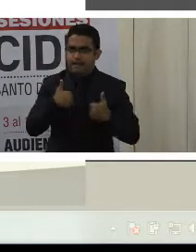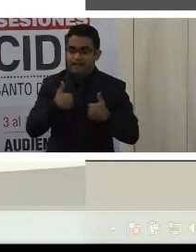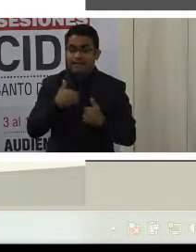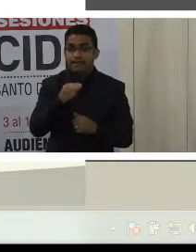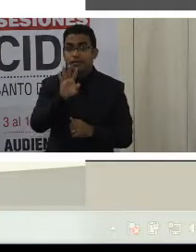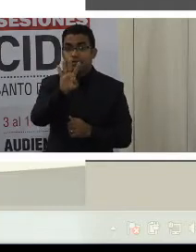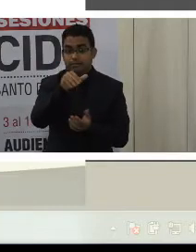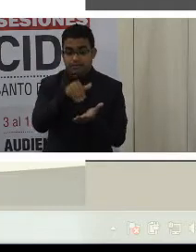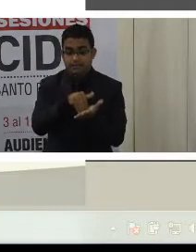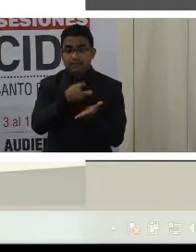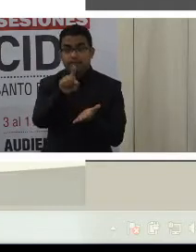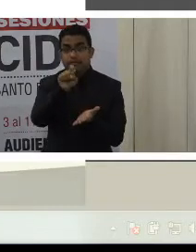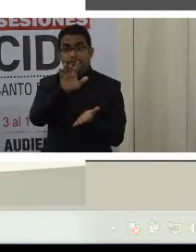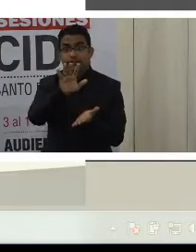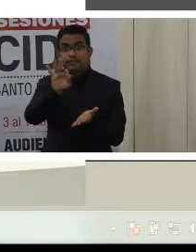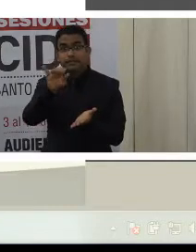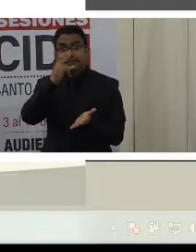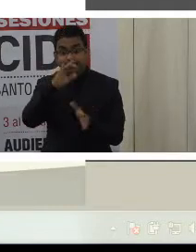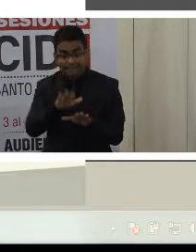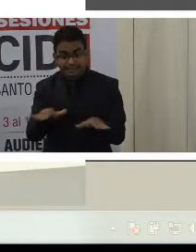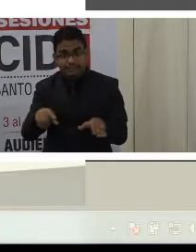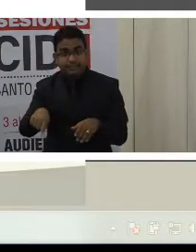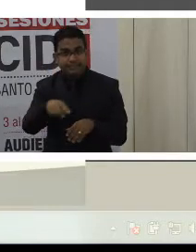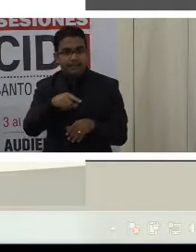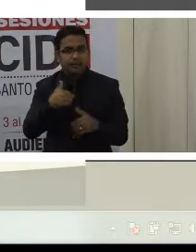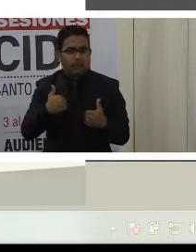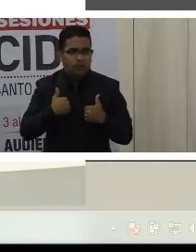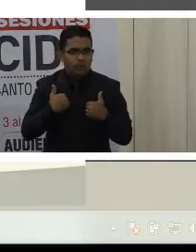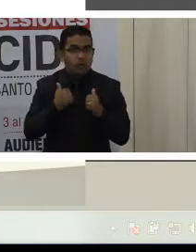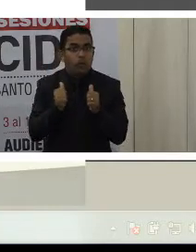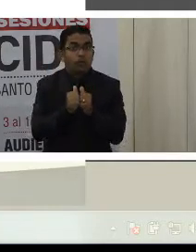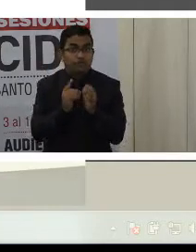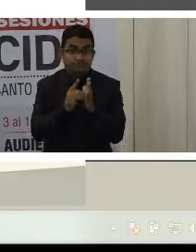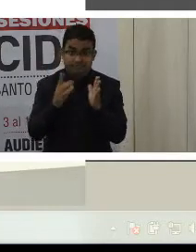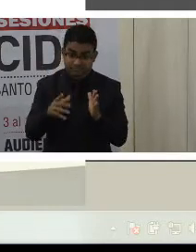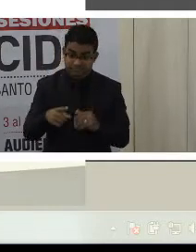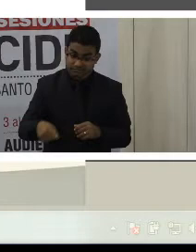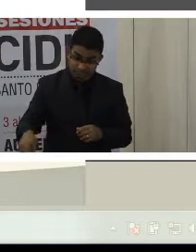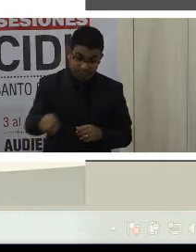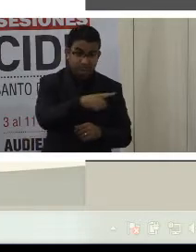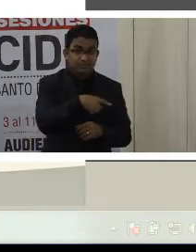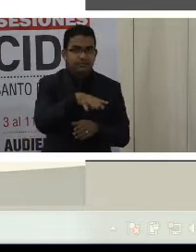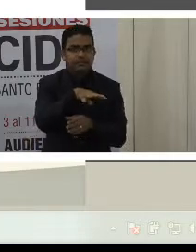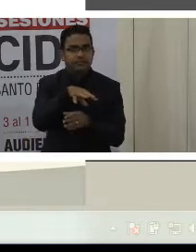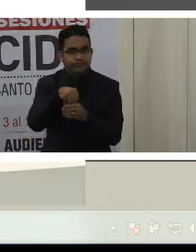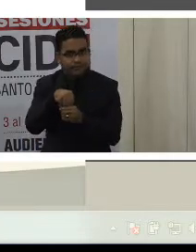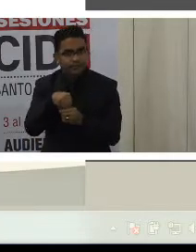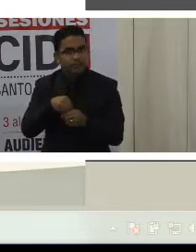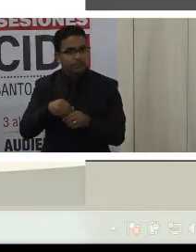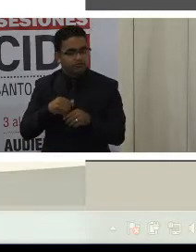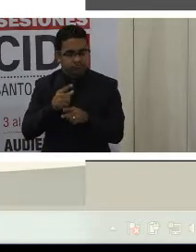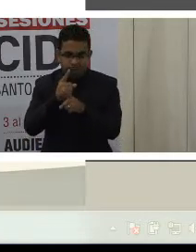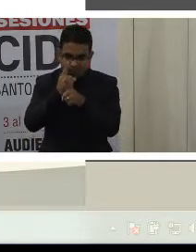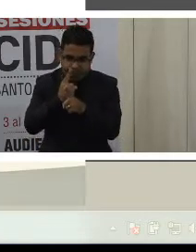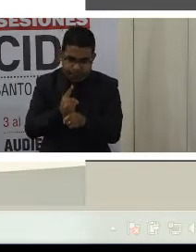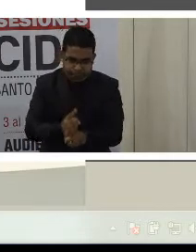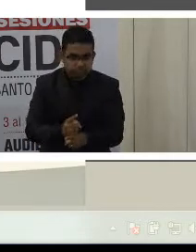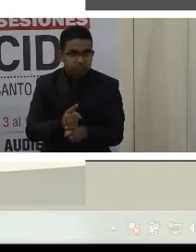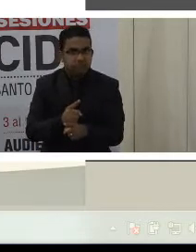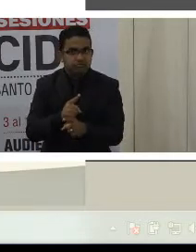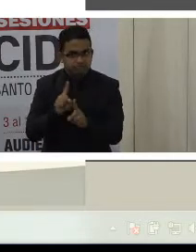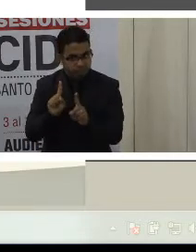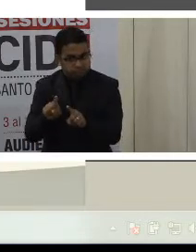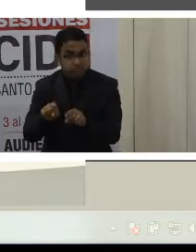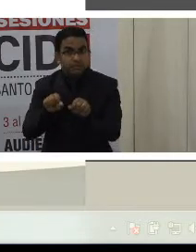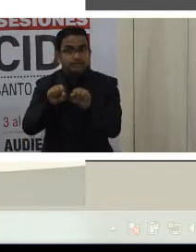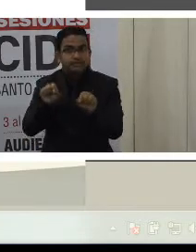.159 niños, niñas y adolescentes con discapacidad, que participan activamente en el Sistema